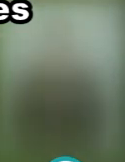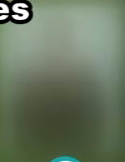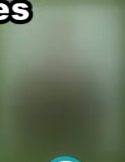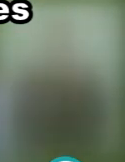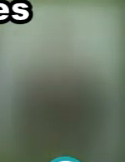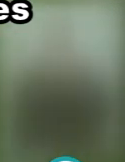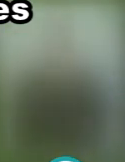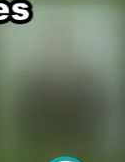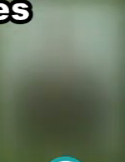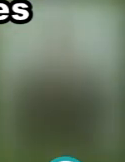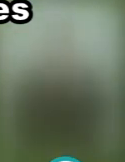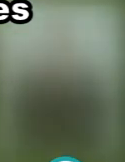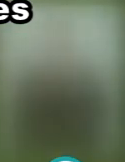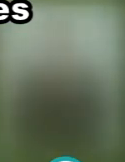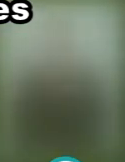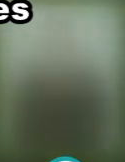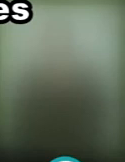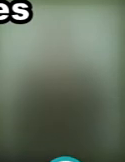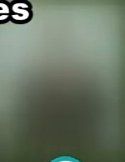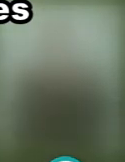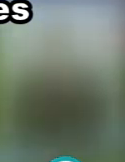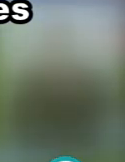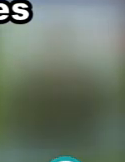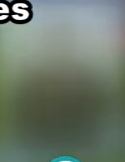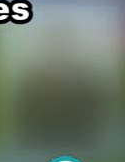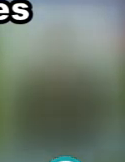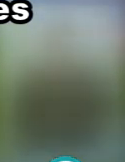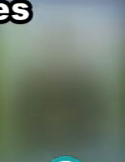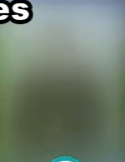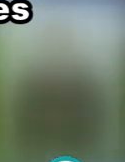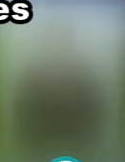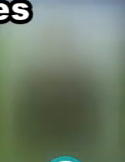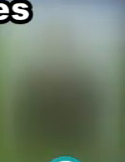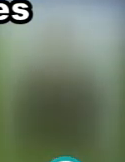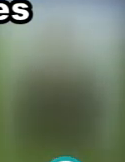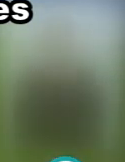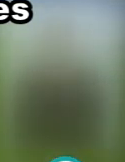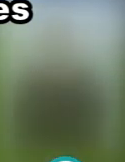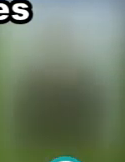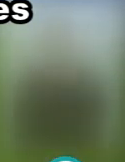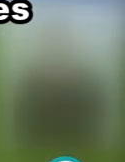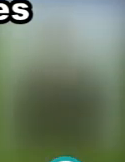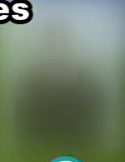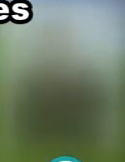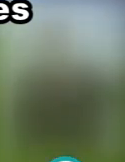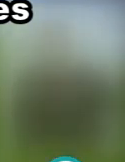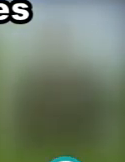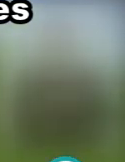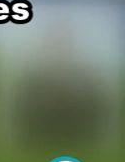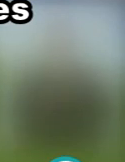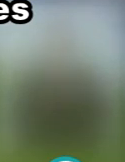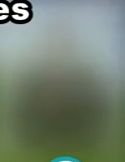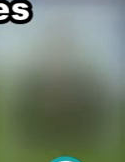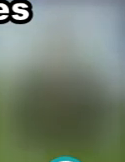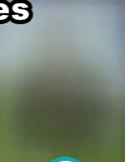aprovechando los minutos que le está dando Marcelino. También hemos visto un poquito más bajo a William, a otra serie de jugadores.